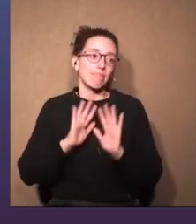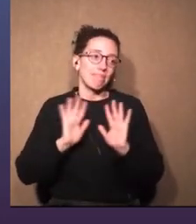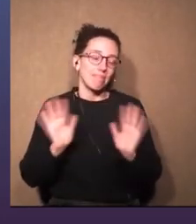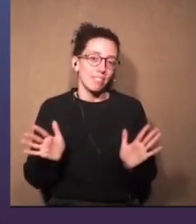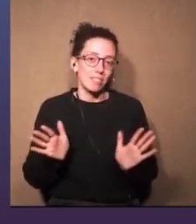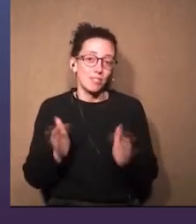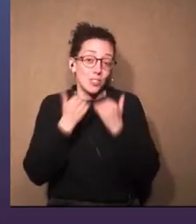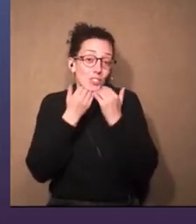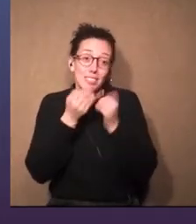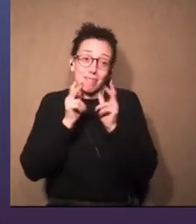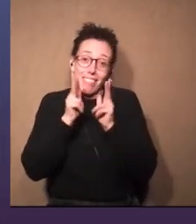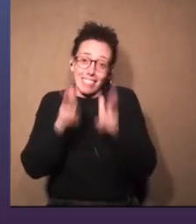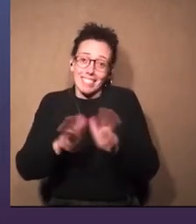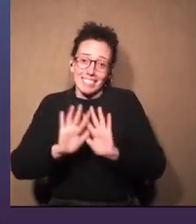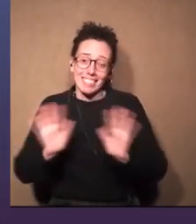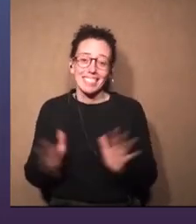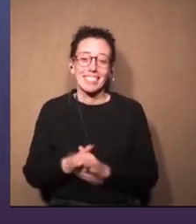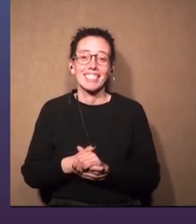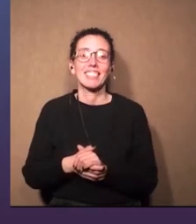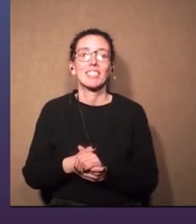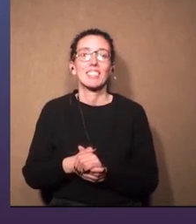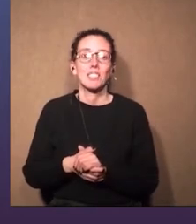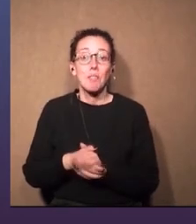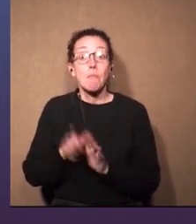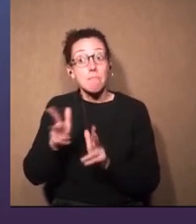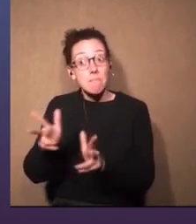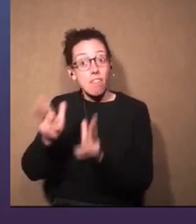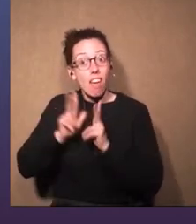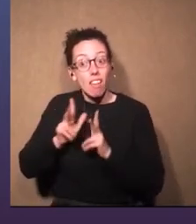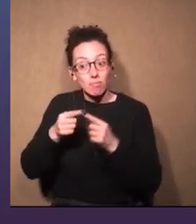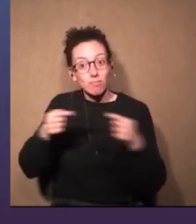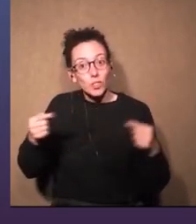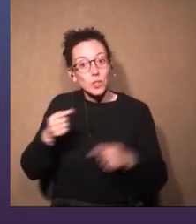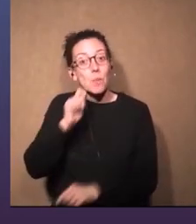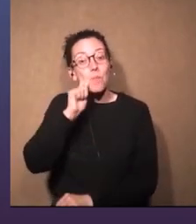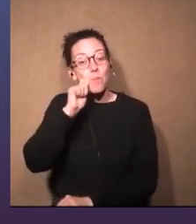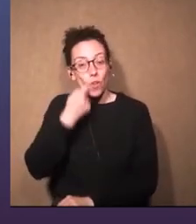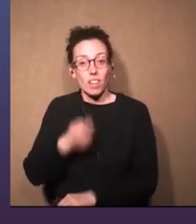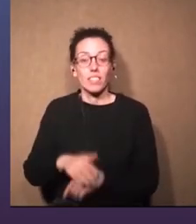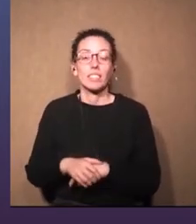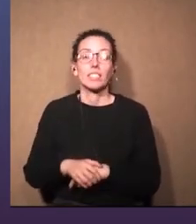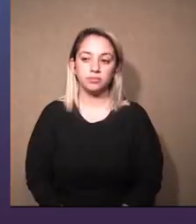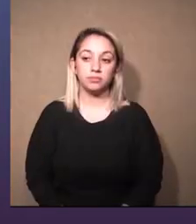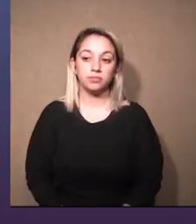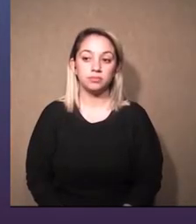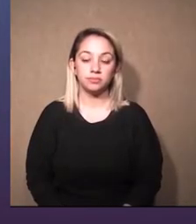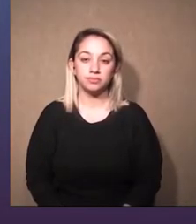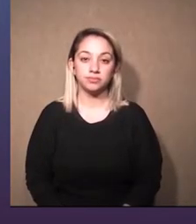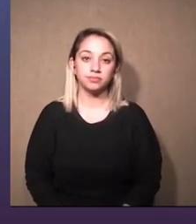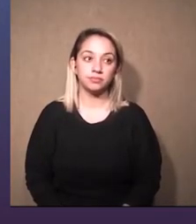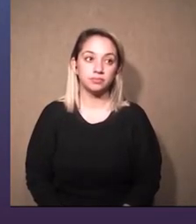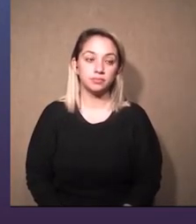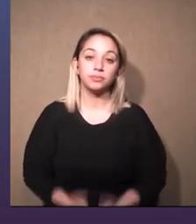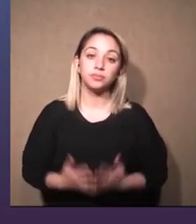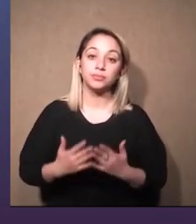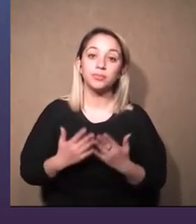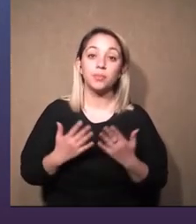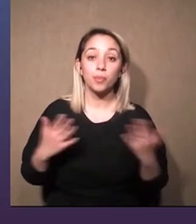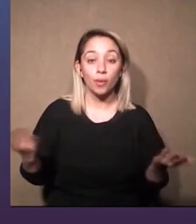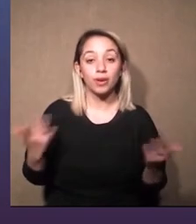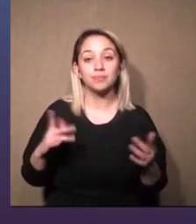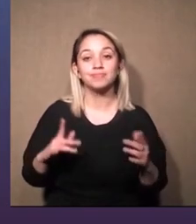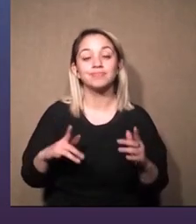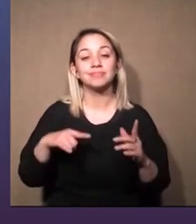no sé qué más decir ha dicho cosas muy lindas además bien voy con la